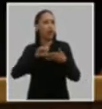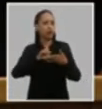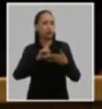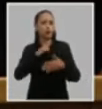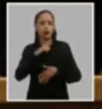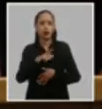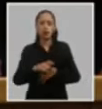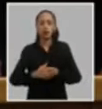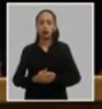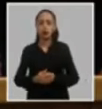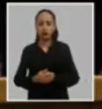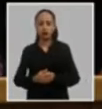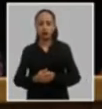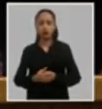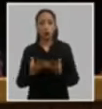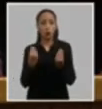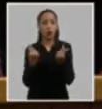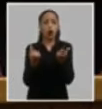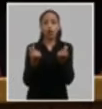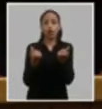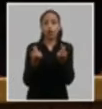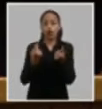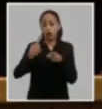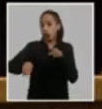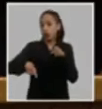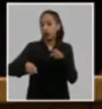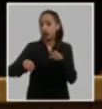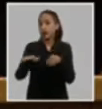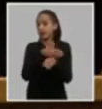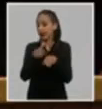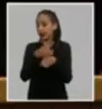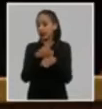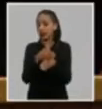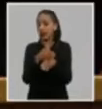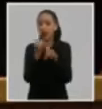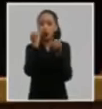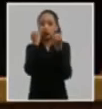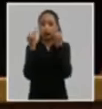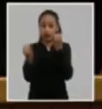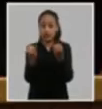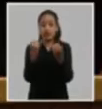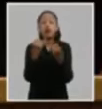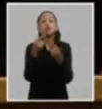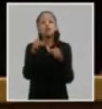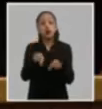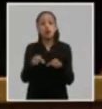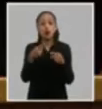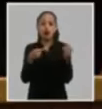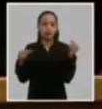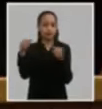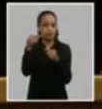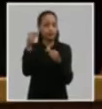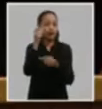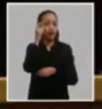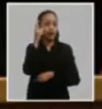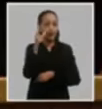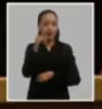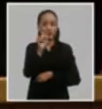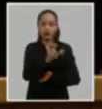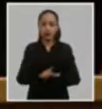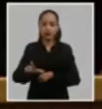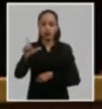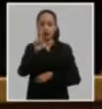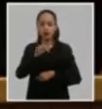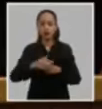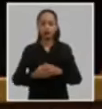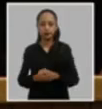especulación y condiciones contrarias a los intereses y principios de la sociedad con independencia de la forma de